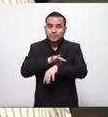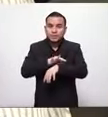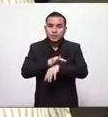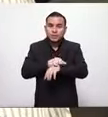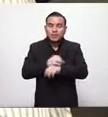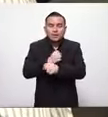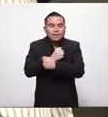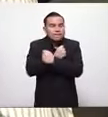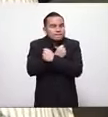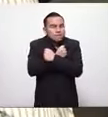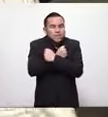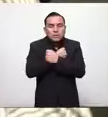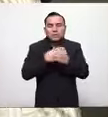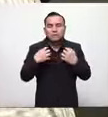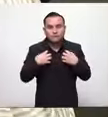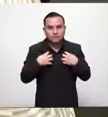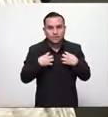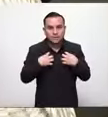y amor a la vida